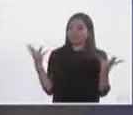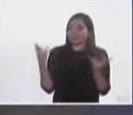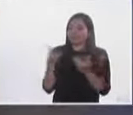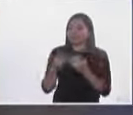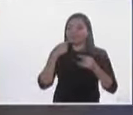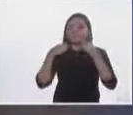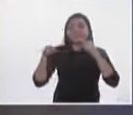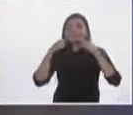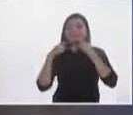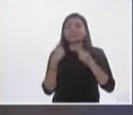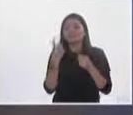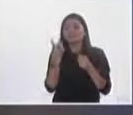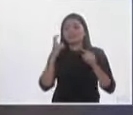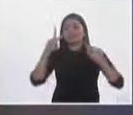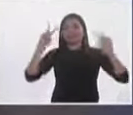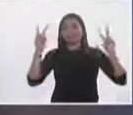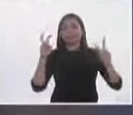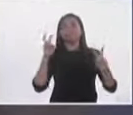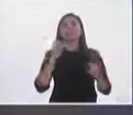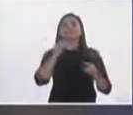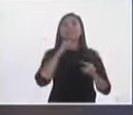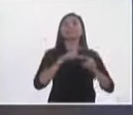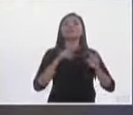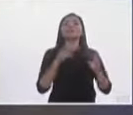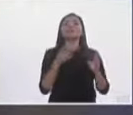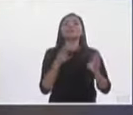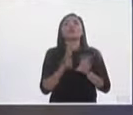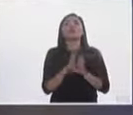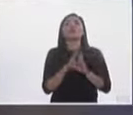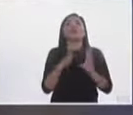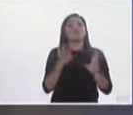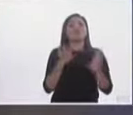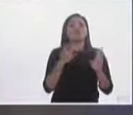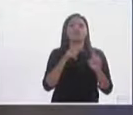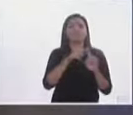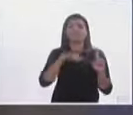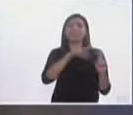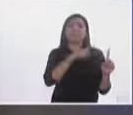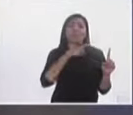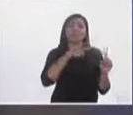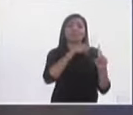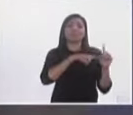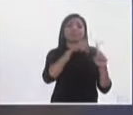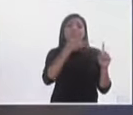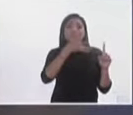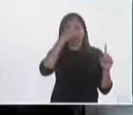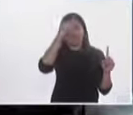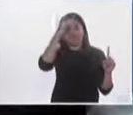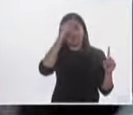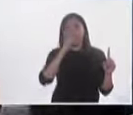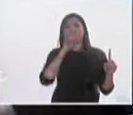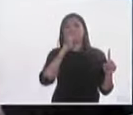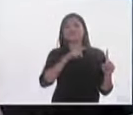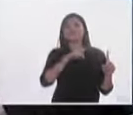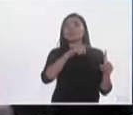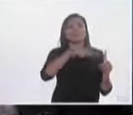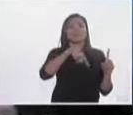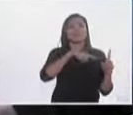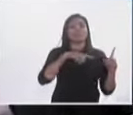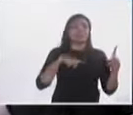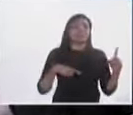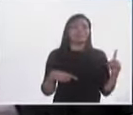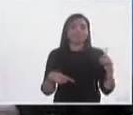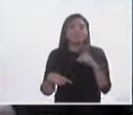sobre esos temas de que no nos llamáramos al engaño, ¿no? Que él va a tener que aprender lo que ya decían aquí nuestros invitados, va a tener que aprender